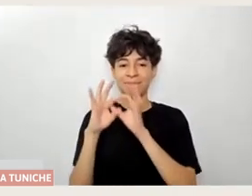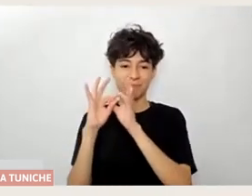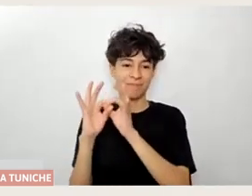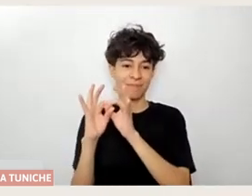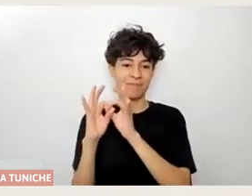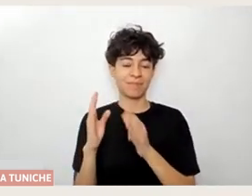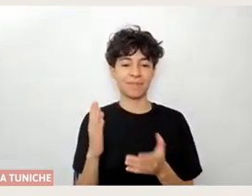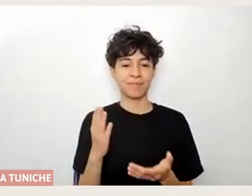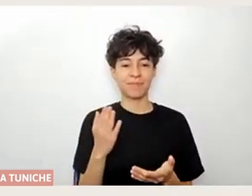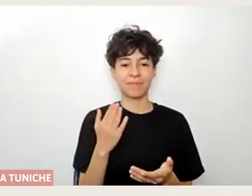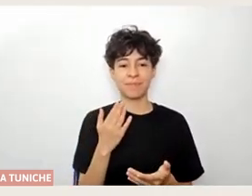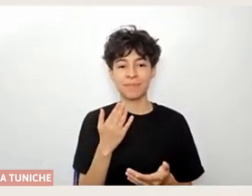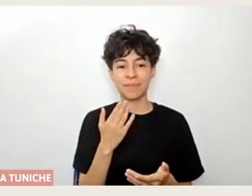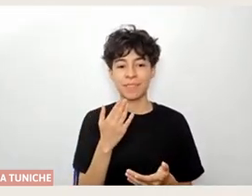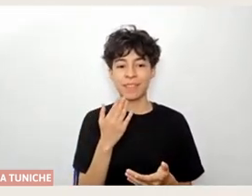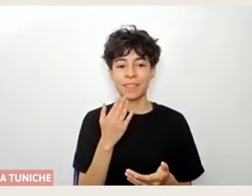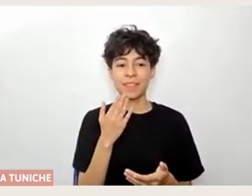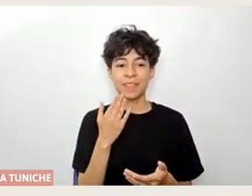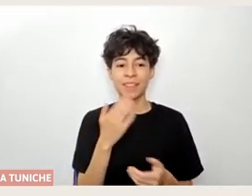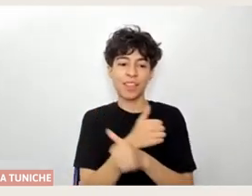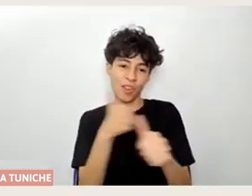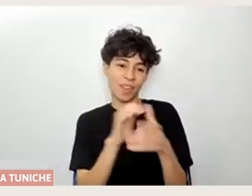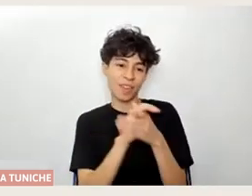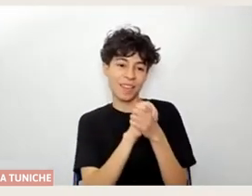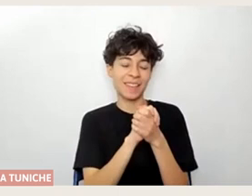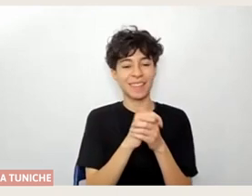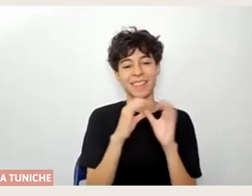bonitas que nos han dicho y un abrazo a la Josefa y los chileves también.